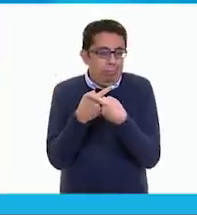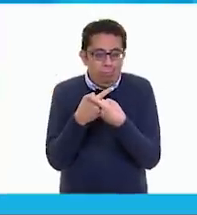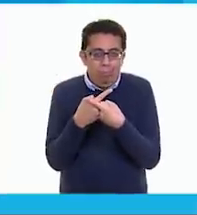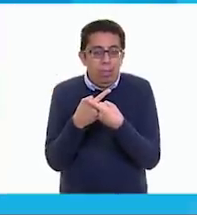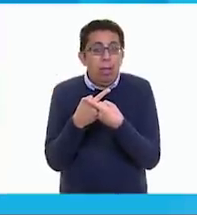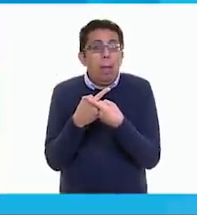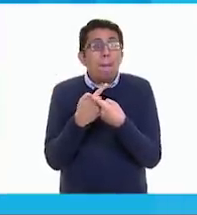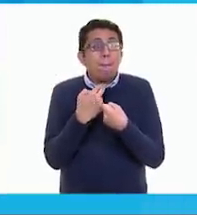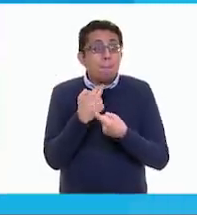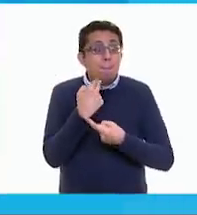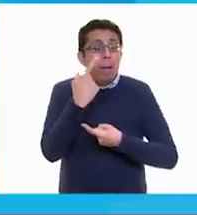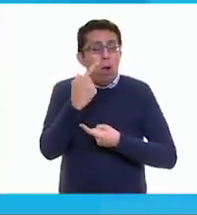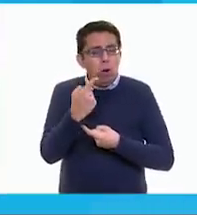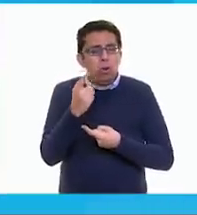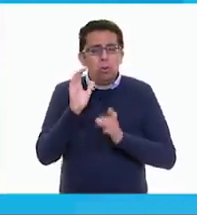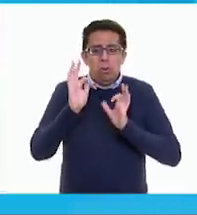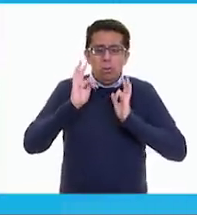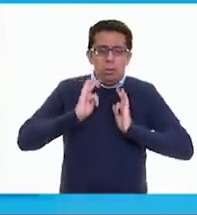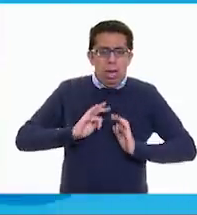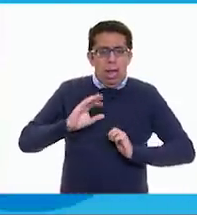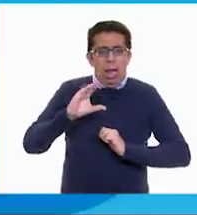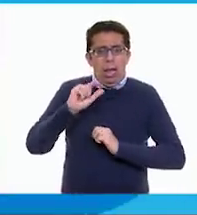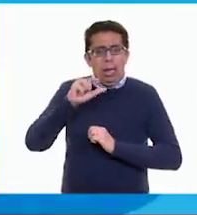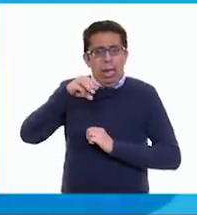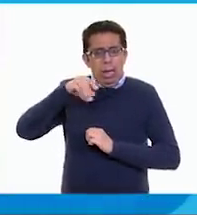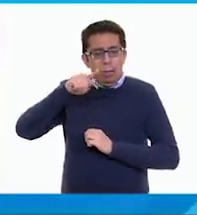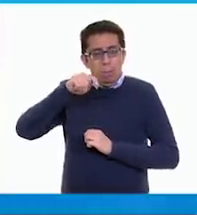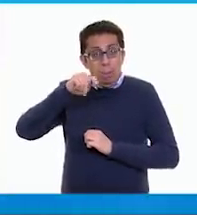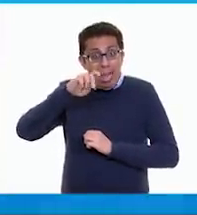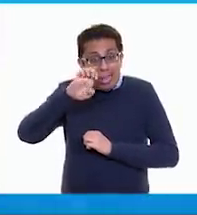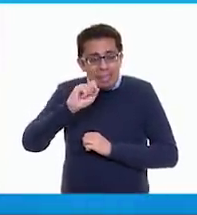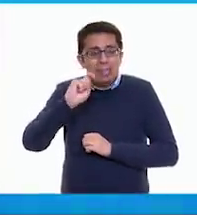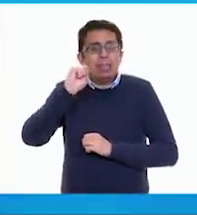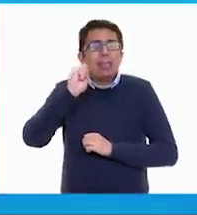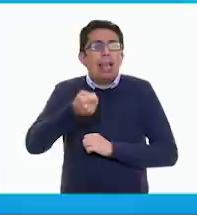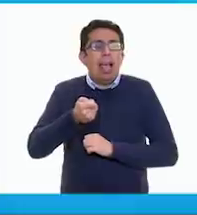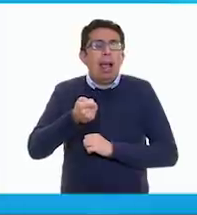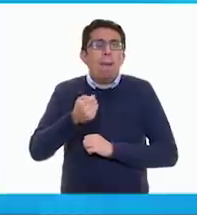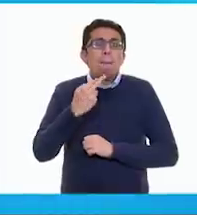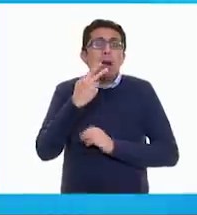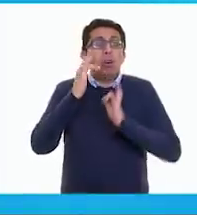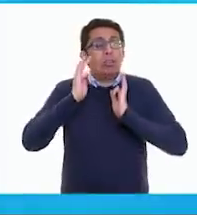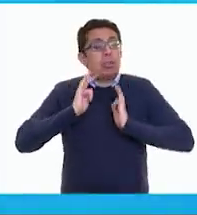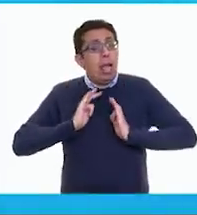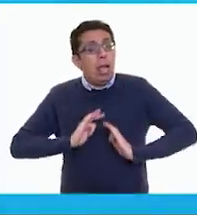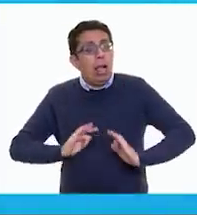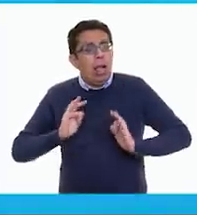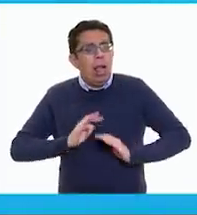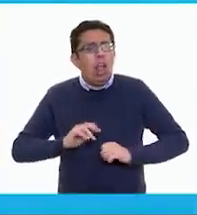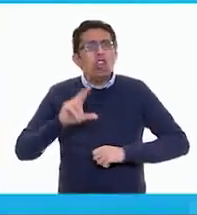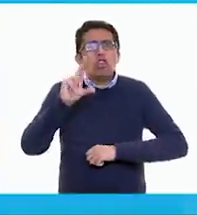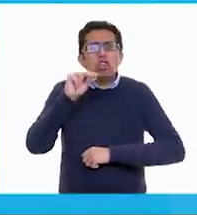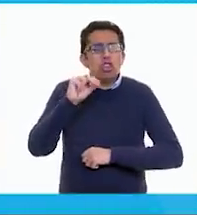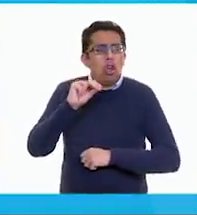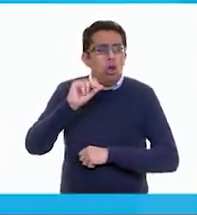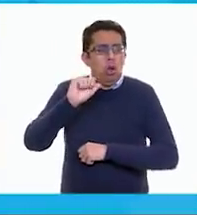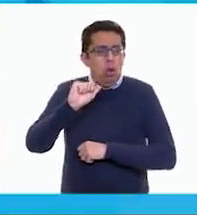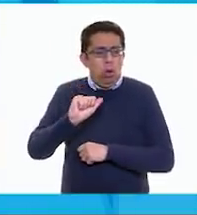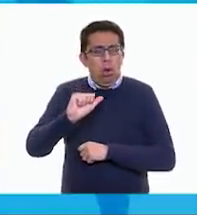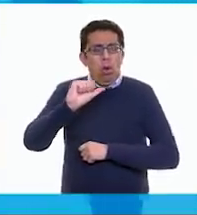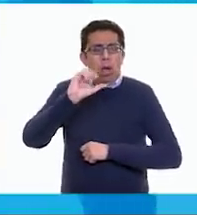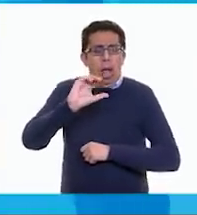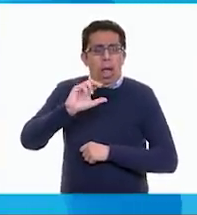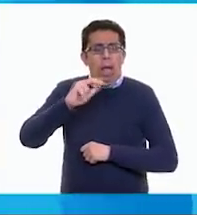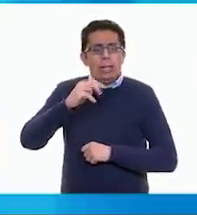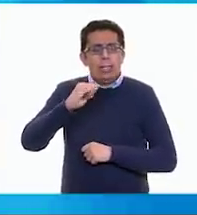Mejor calmantes montes, dice, mejor tranquilo. No te me achicopales, no te